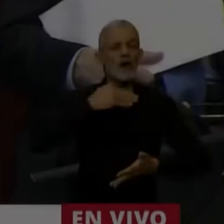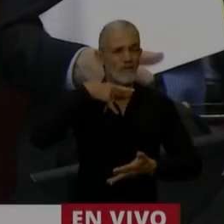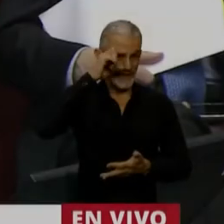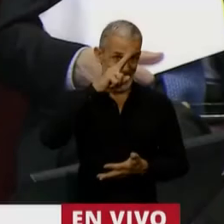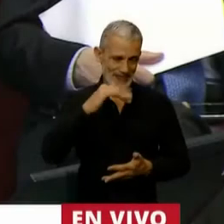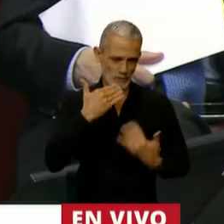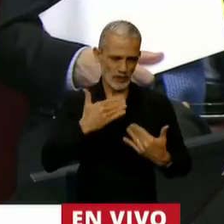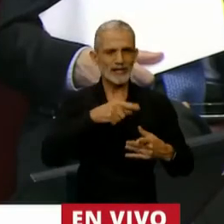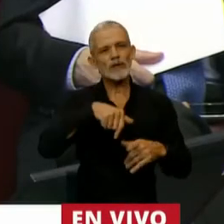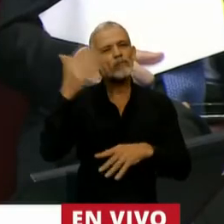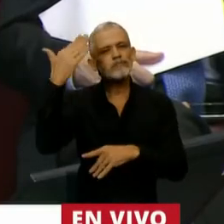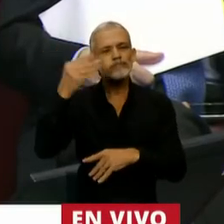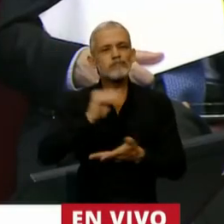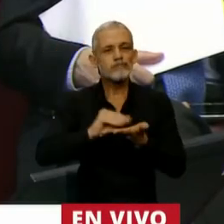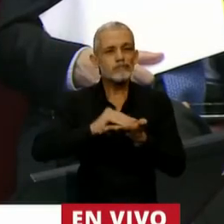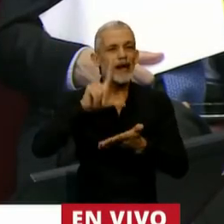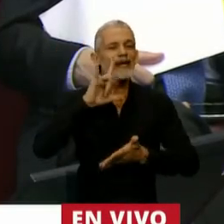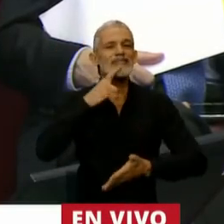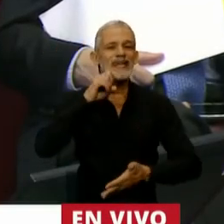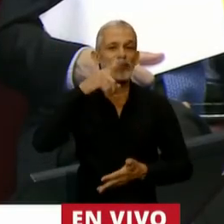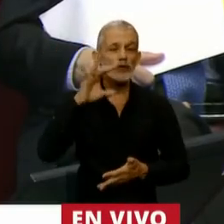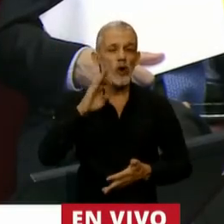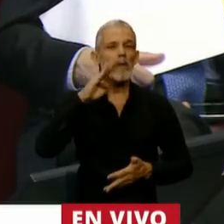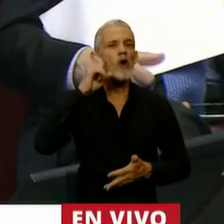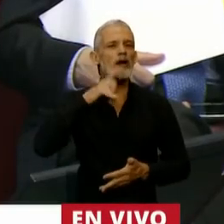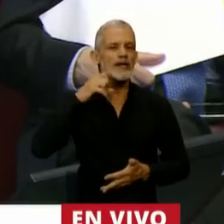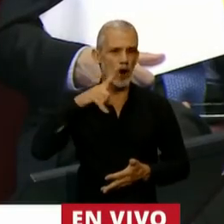En el uso de la palabra, el diputado Elisandro Bormioli.